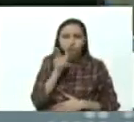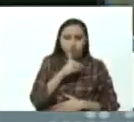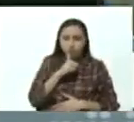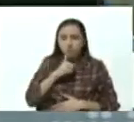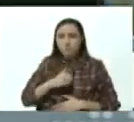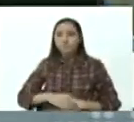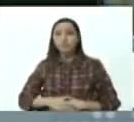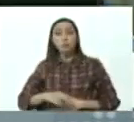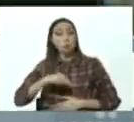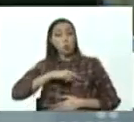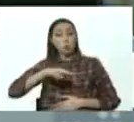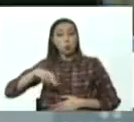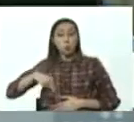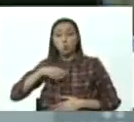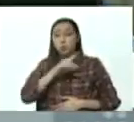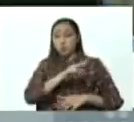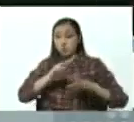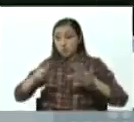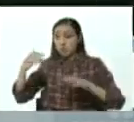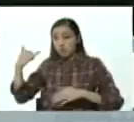nosotros tenemos 17